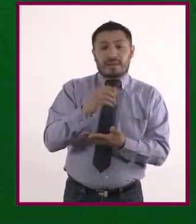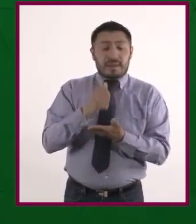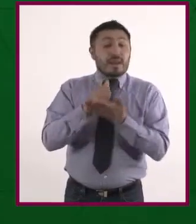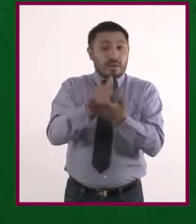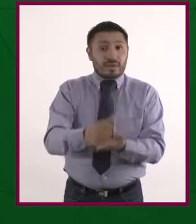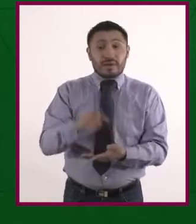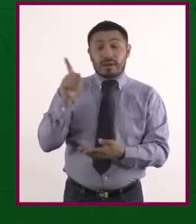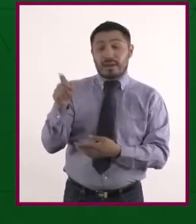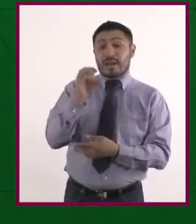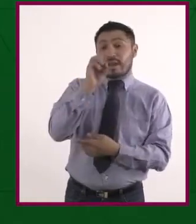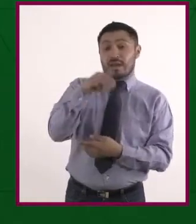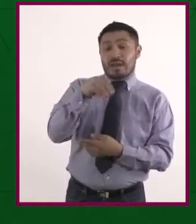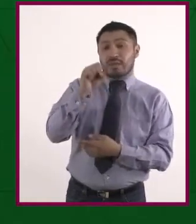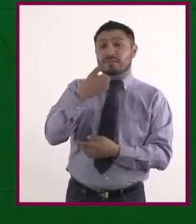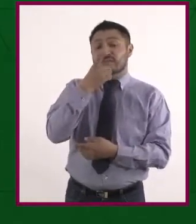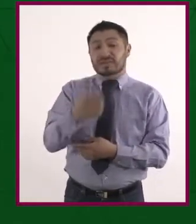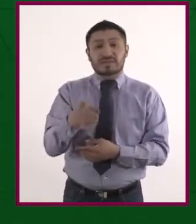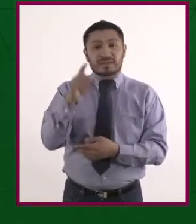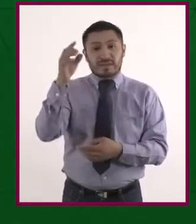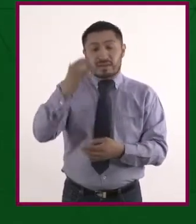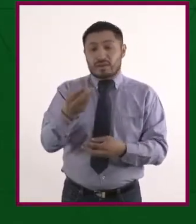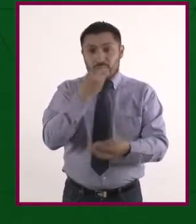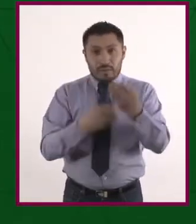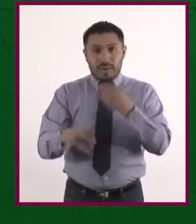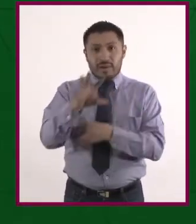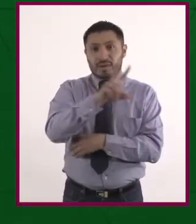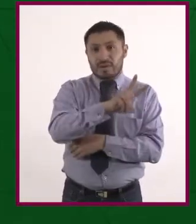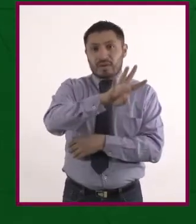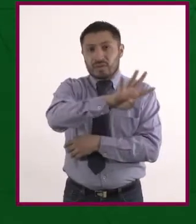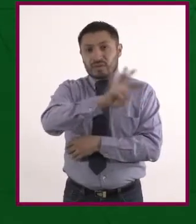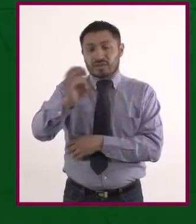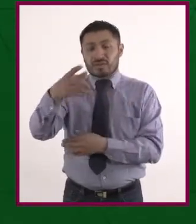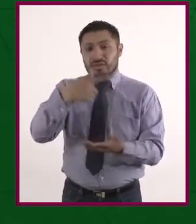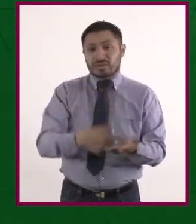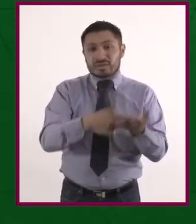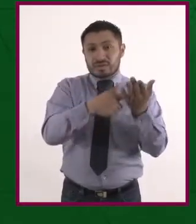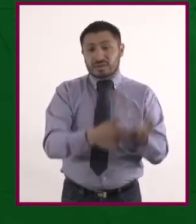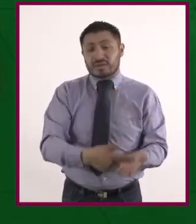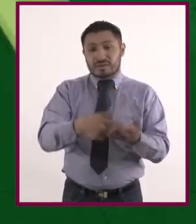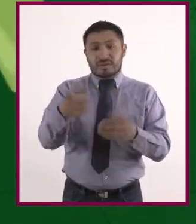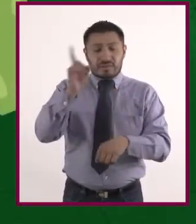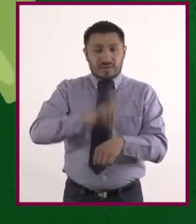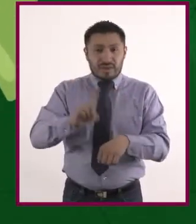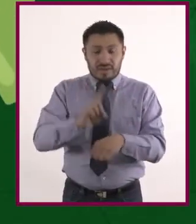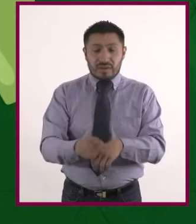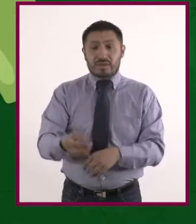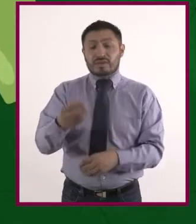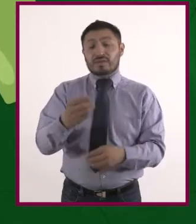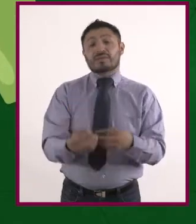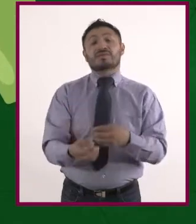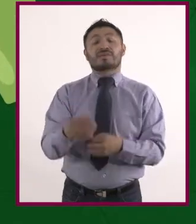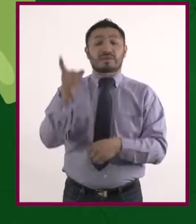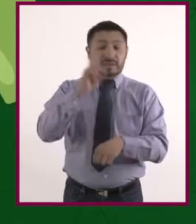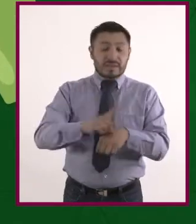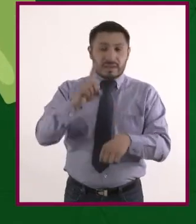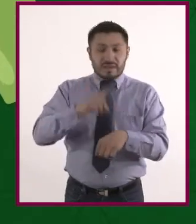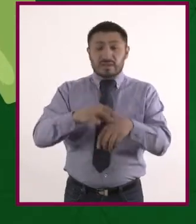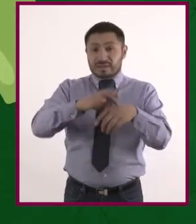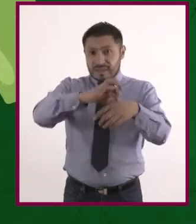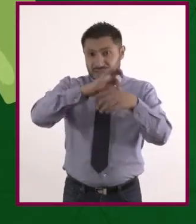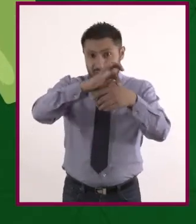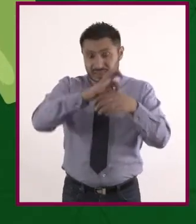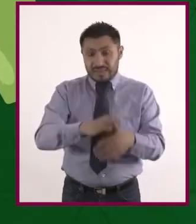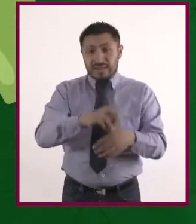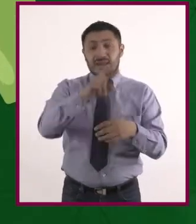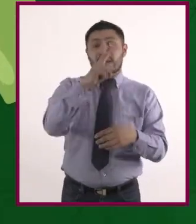recomienda consumir 400 gramos de frutas y verduras diarios. Y al menos dos frutas y tres verduras de diferentes colores